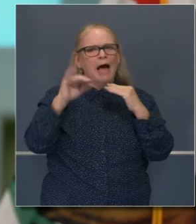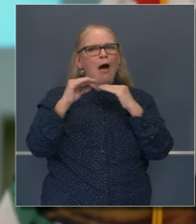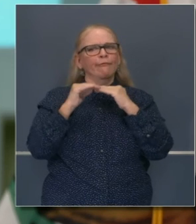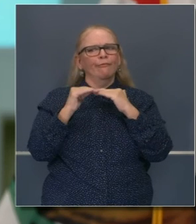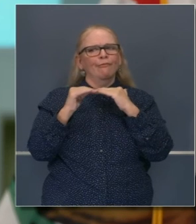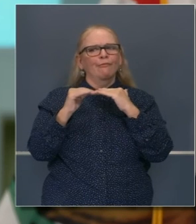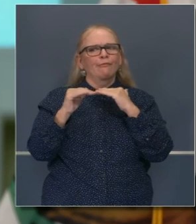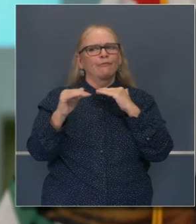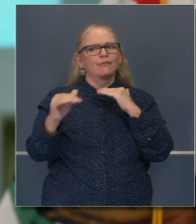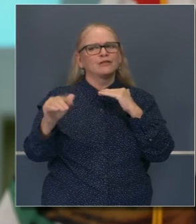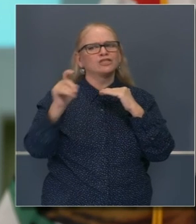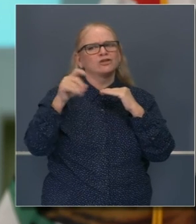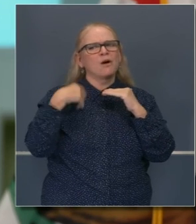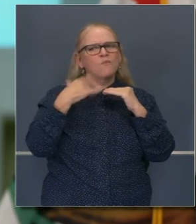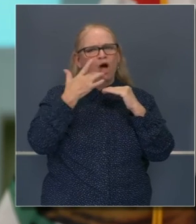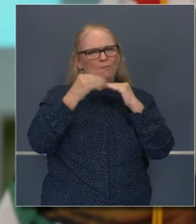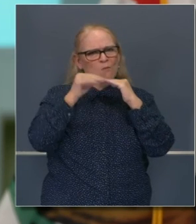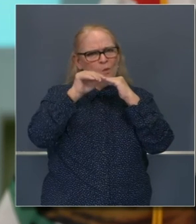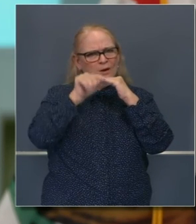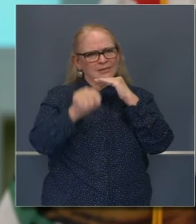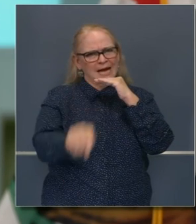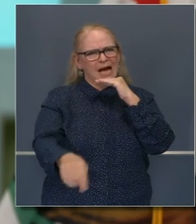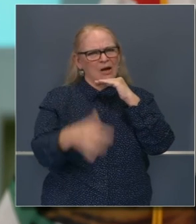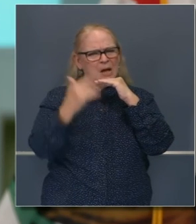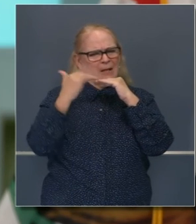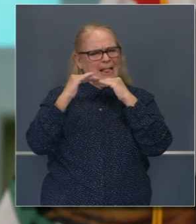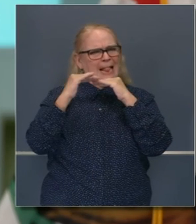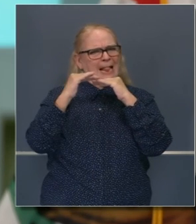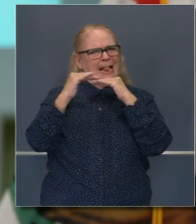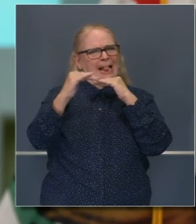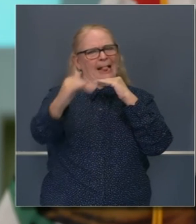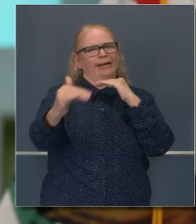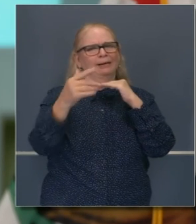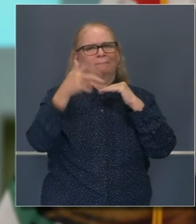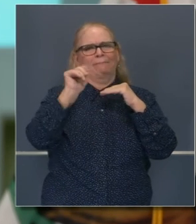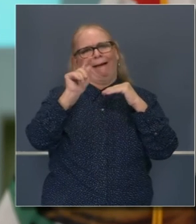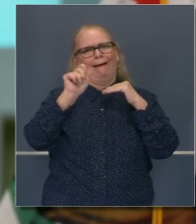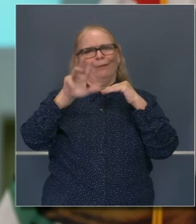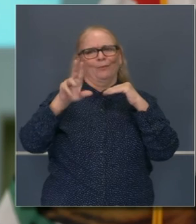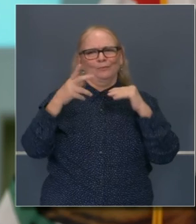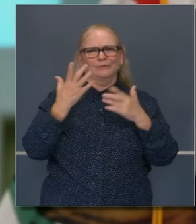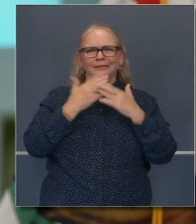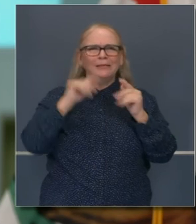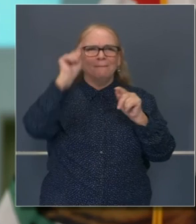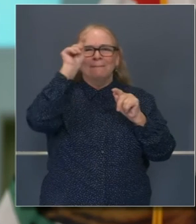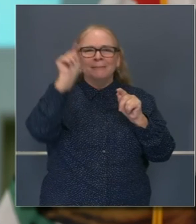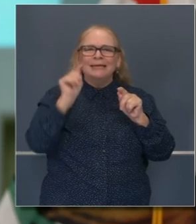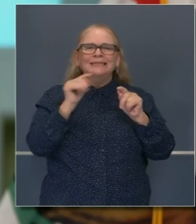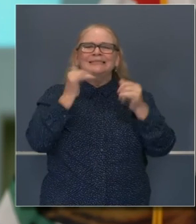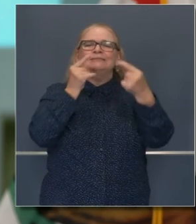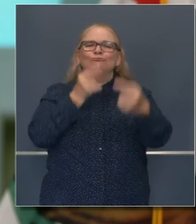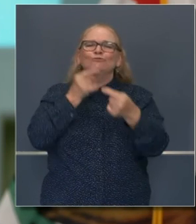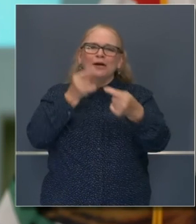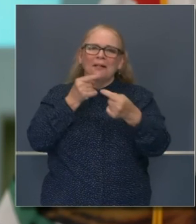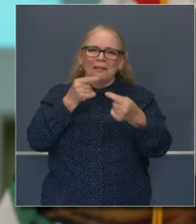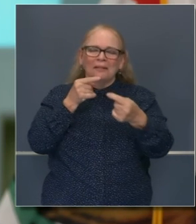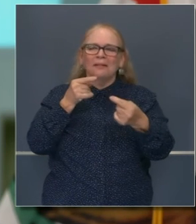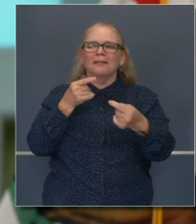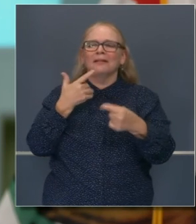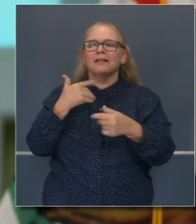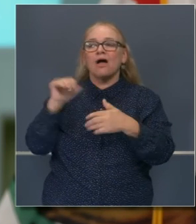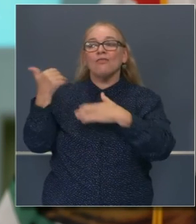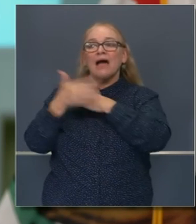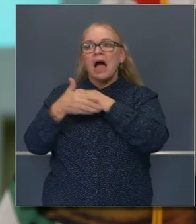un aplanamiento en el índice de disminución y estamos viendo partes del estado que siguen batallando